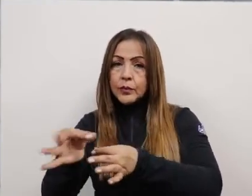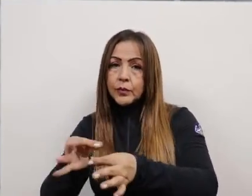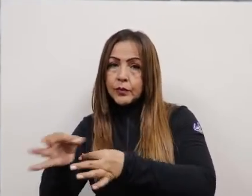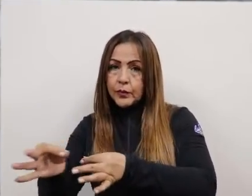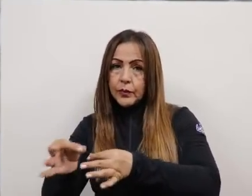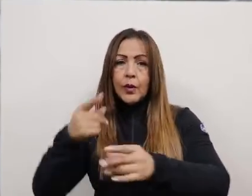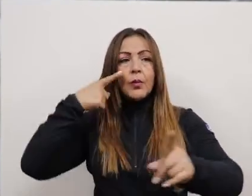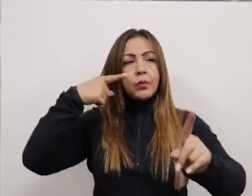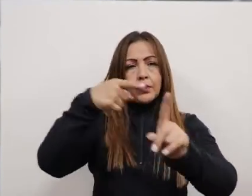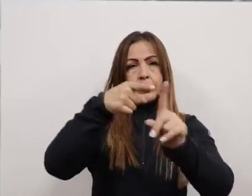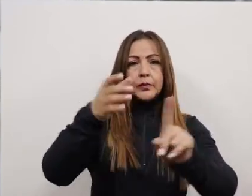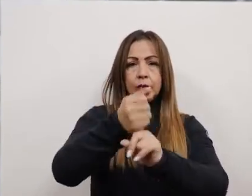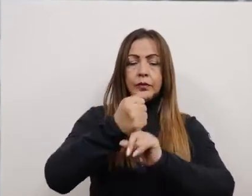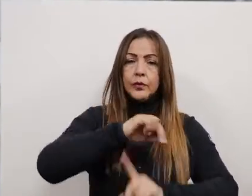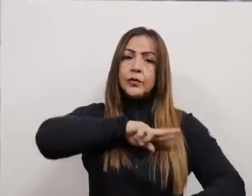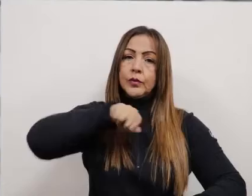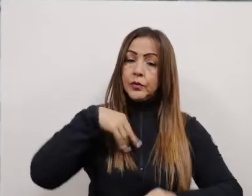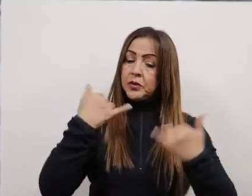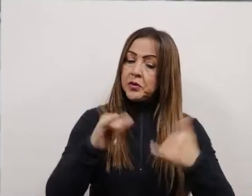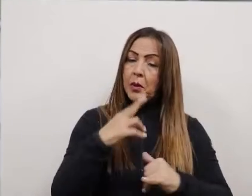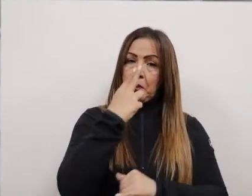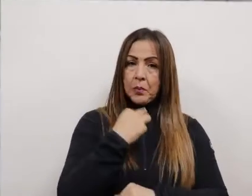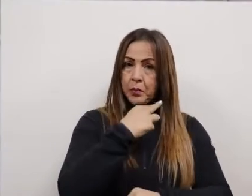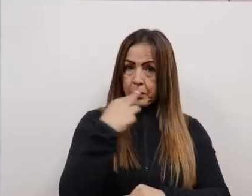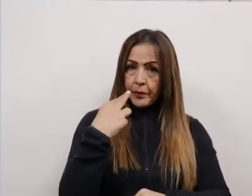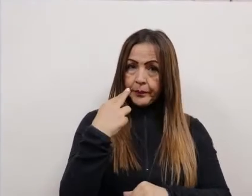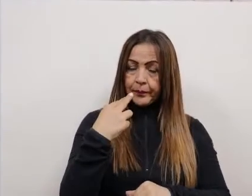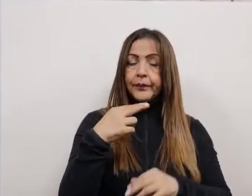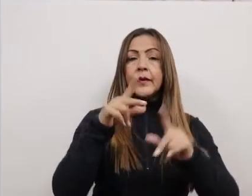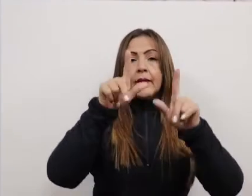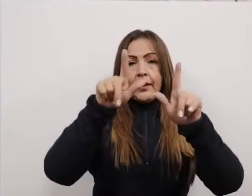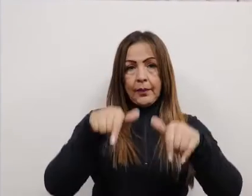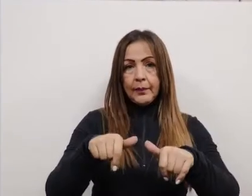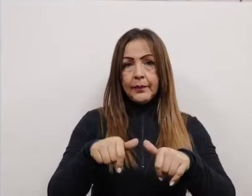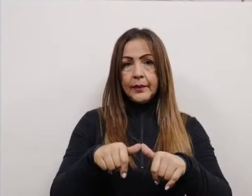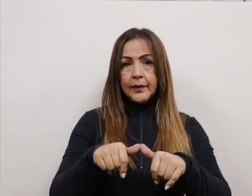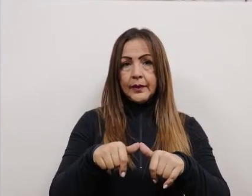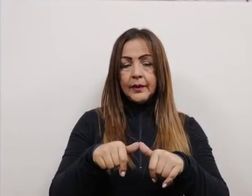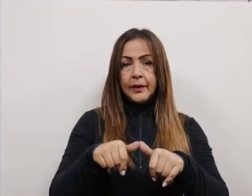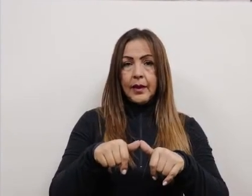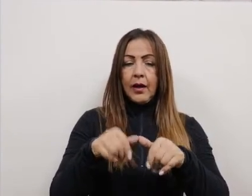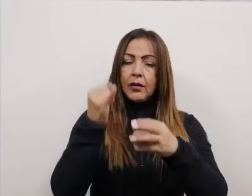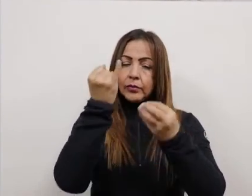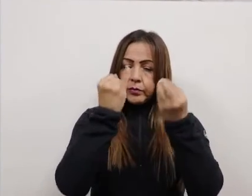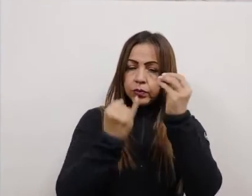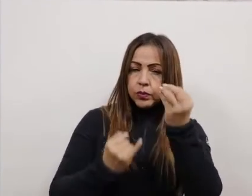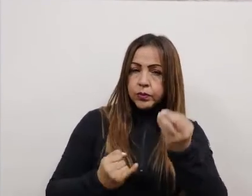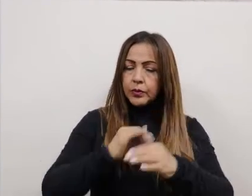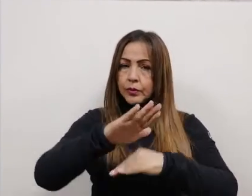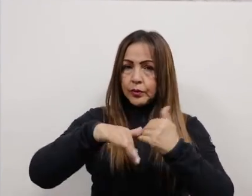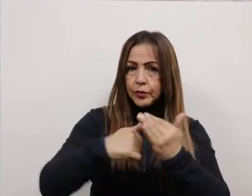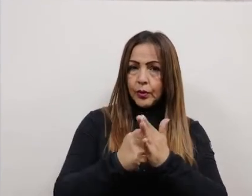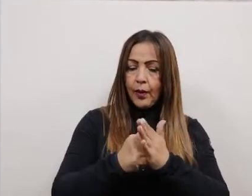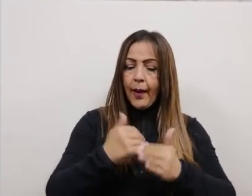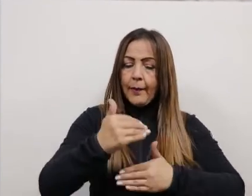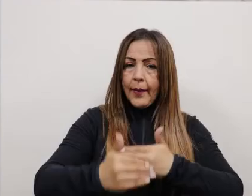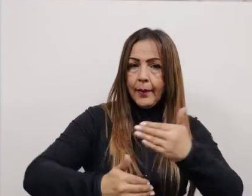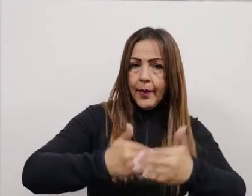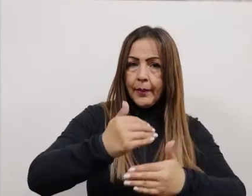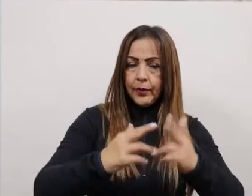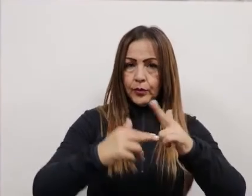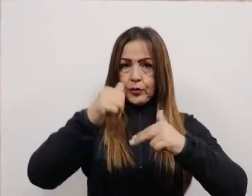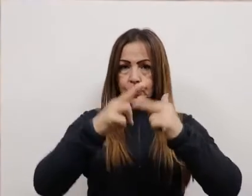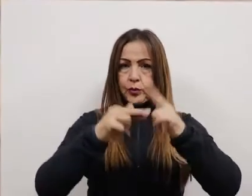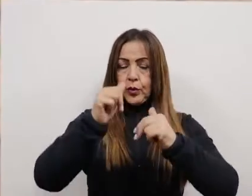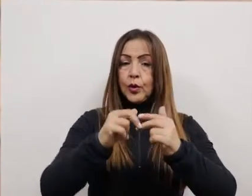insumos de vacunación a más de 20 municipios de la región. Es una meta que ya tenemos parcialmente cumplida. Y también el